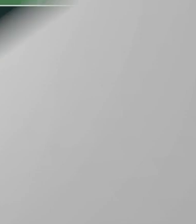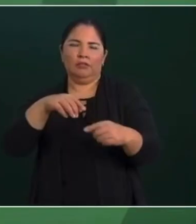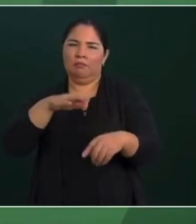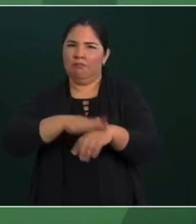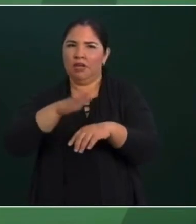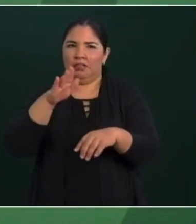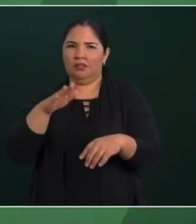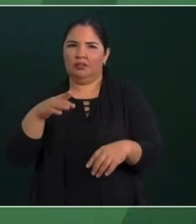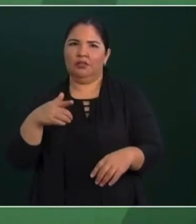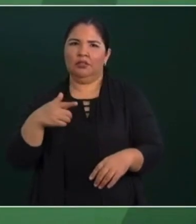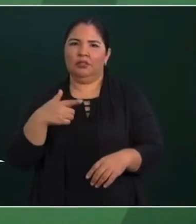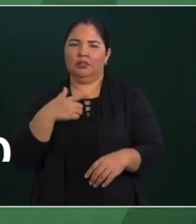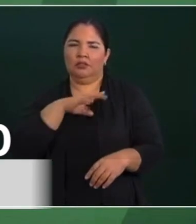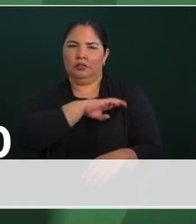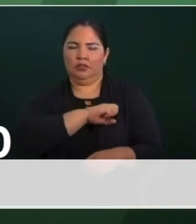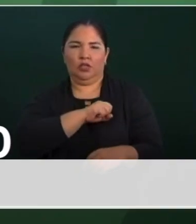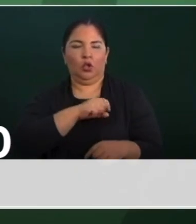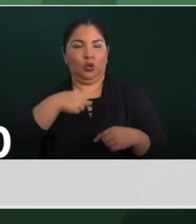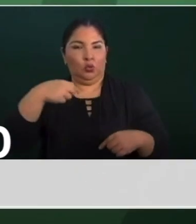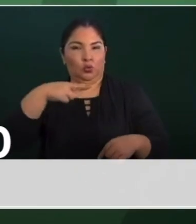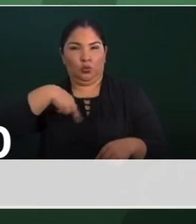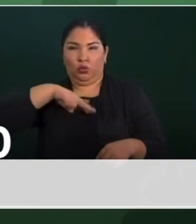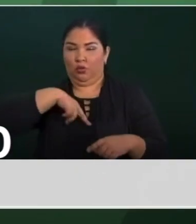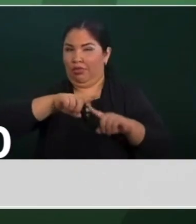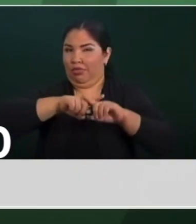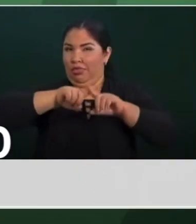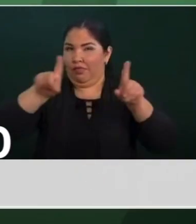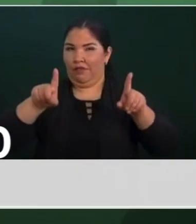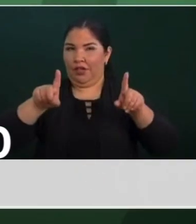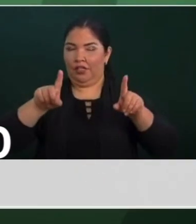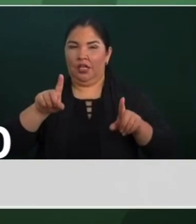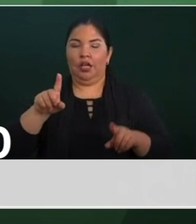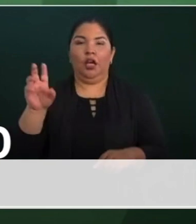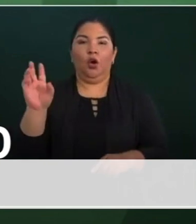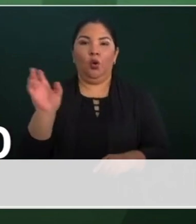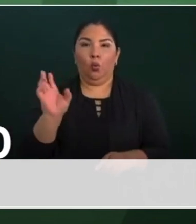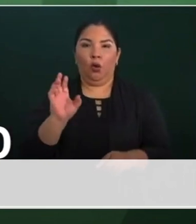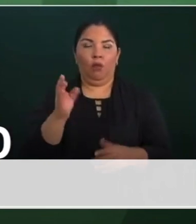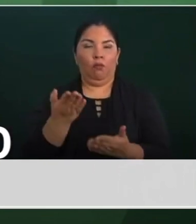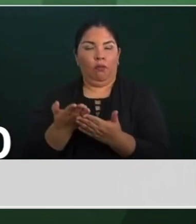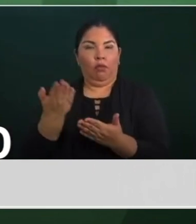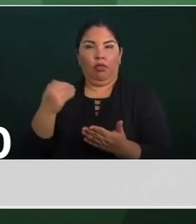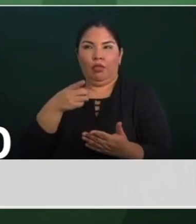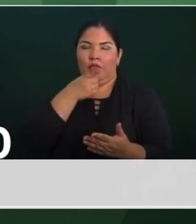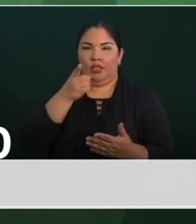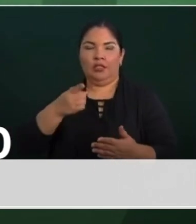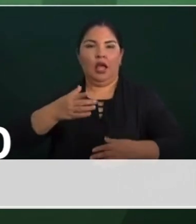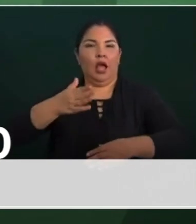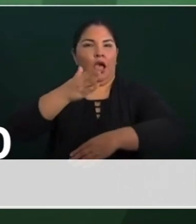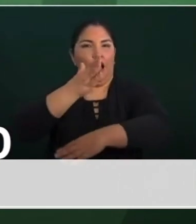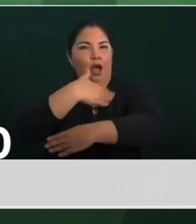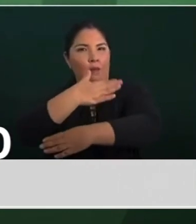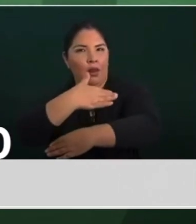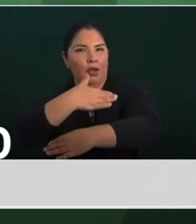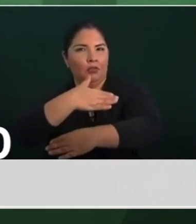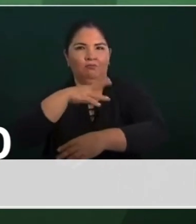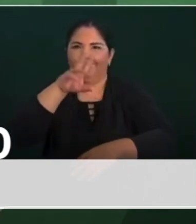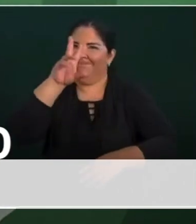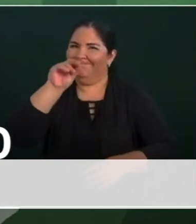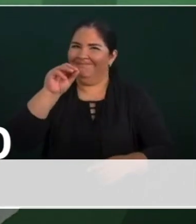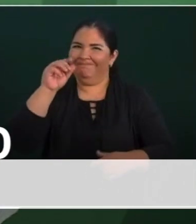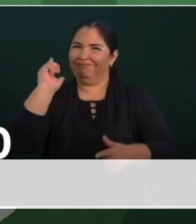Nosotros tenemos una concepción distinta. Cuando dije abrazos, no